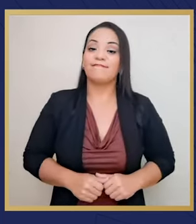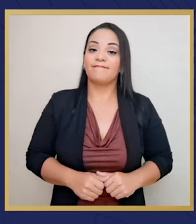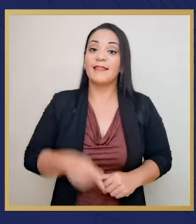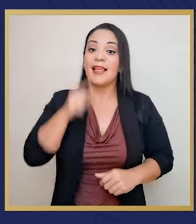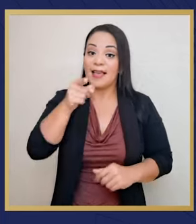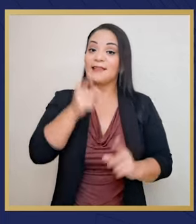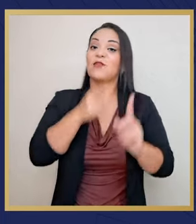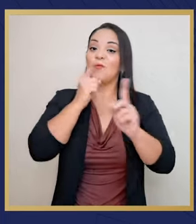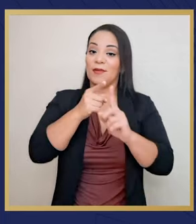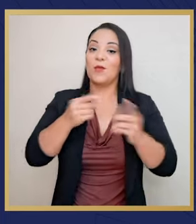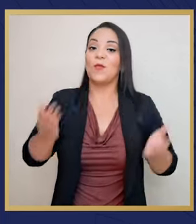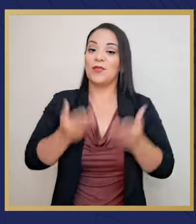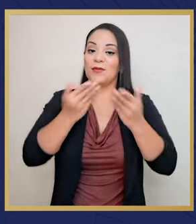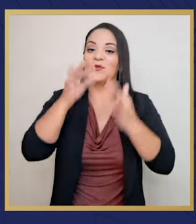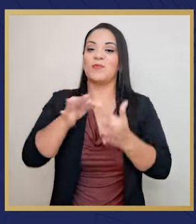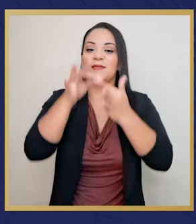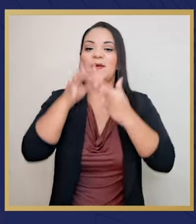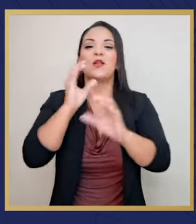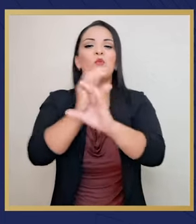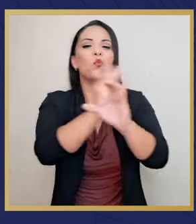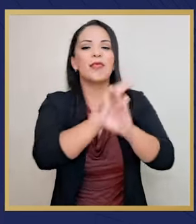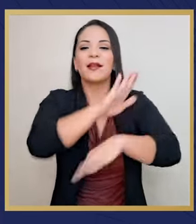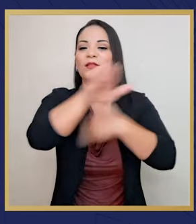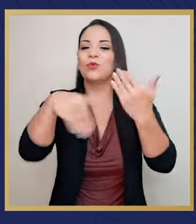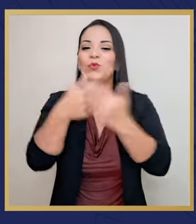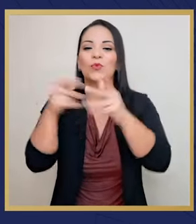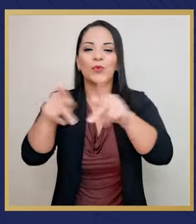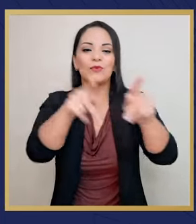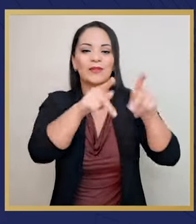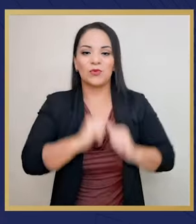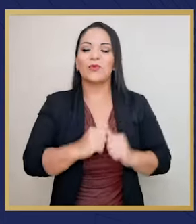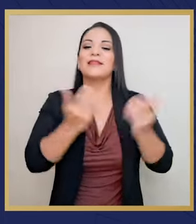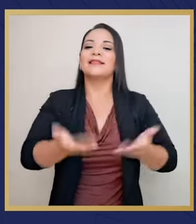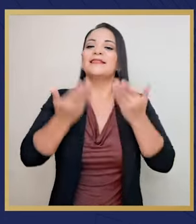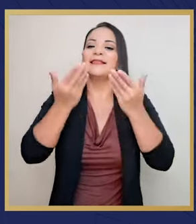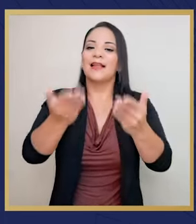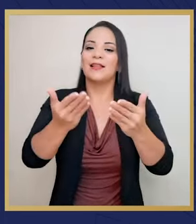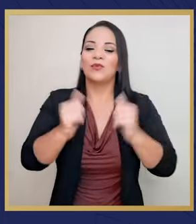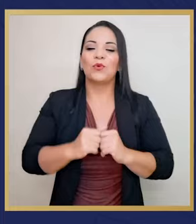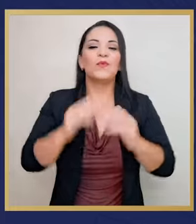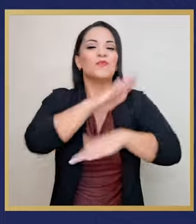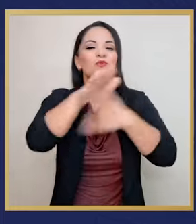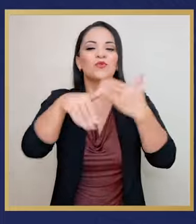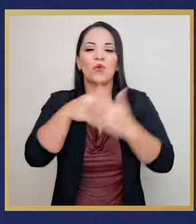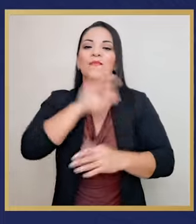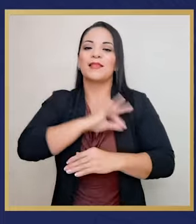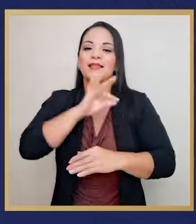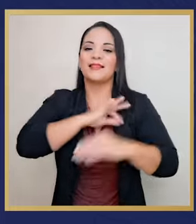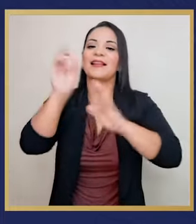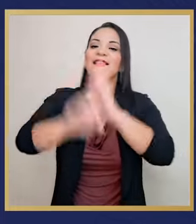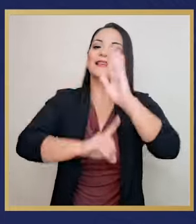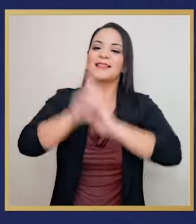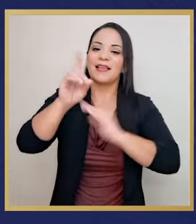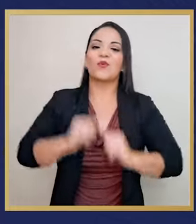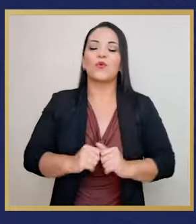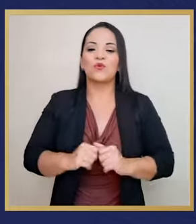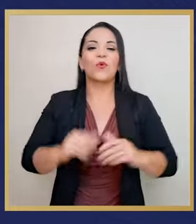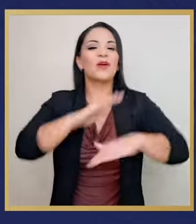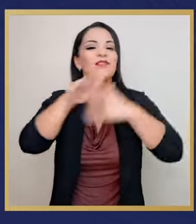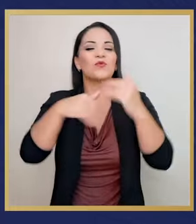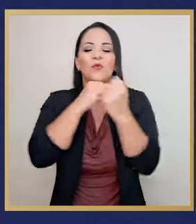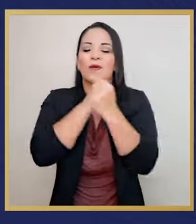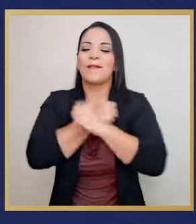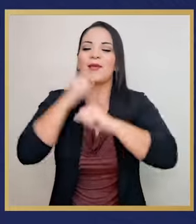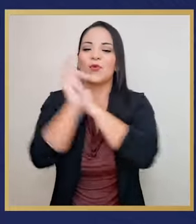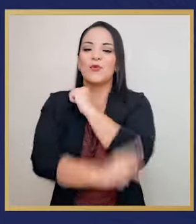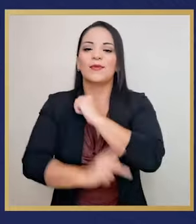nuestra motivación principal, el cuidar de toda la ciudadanía dotándola de la mayor cantidad de bienestar y desarrollo en